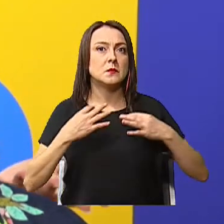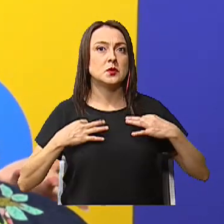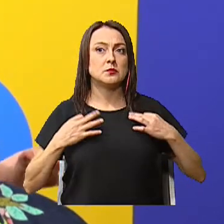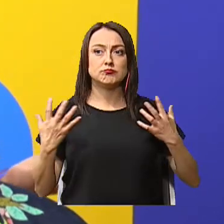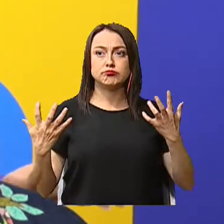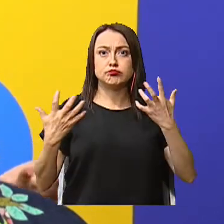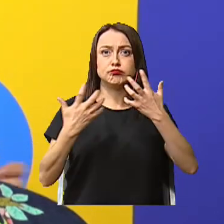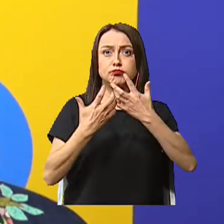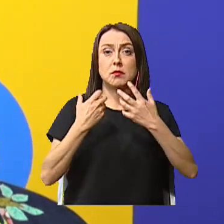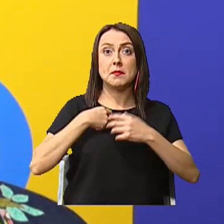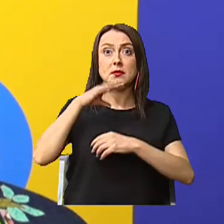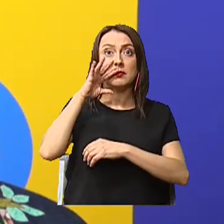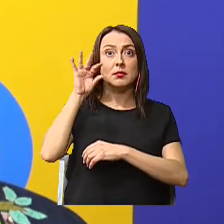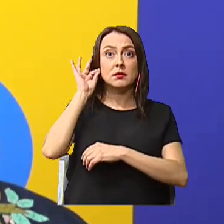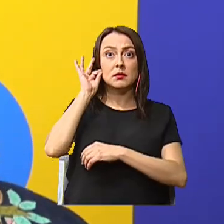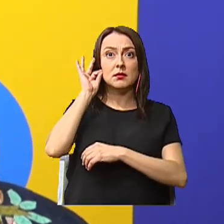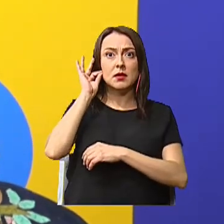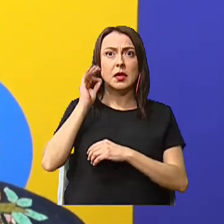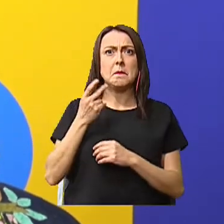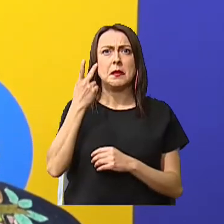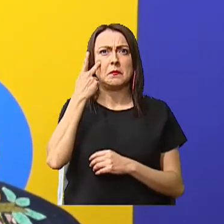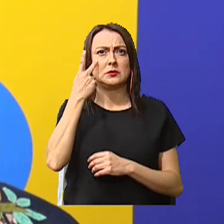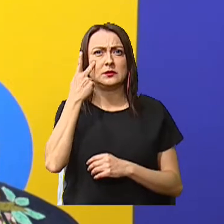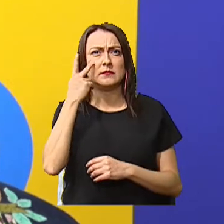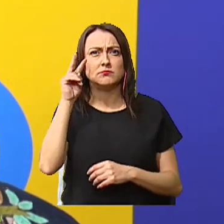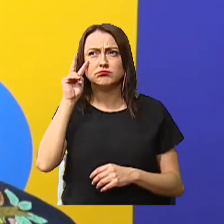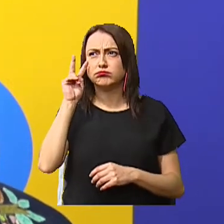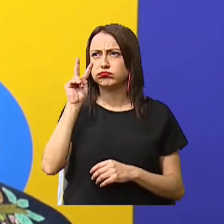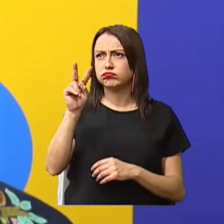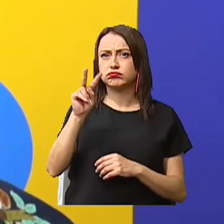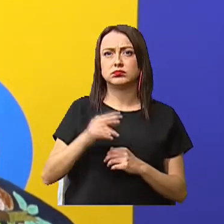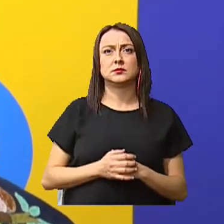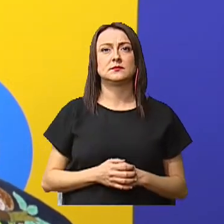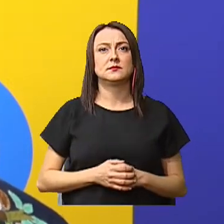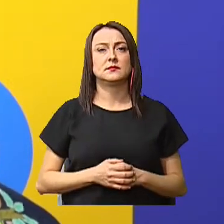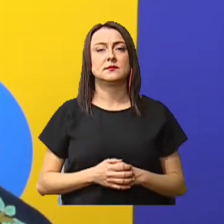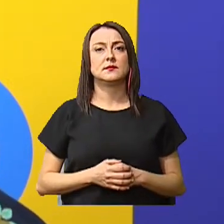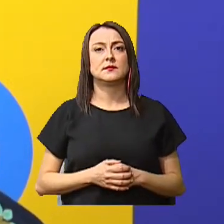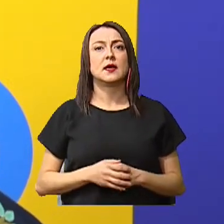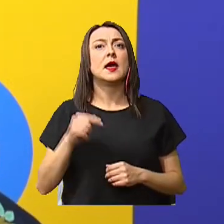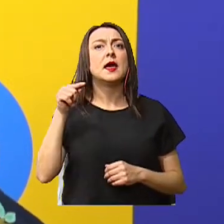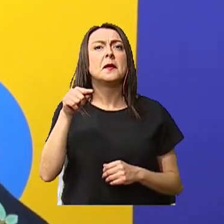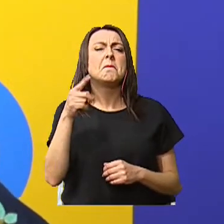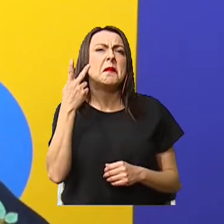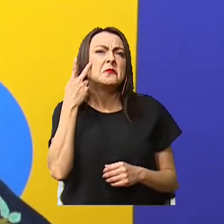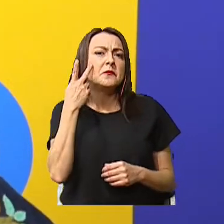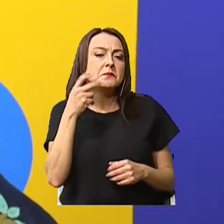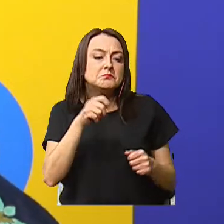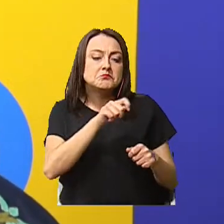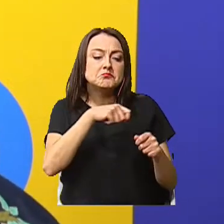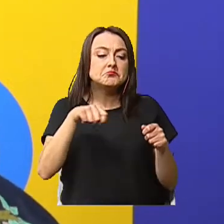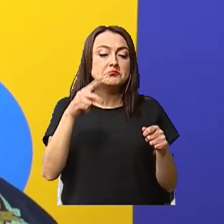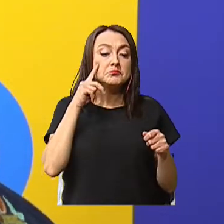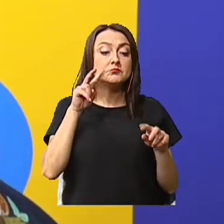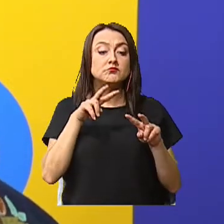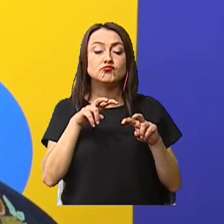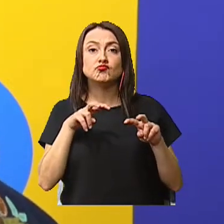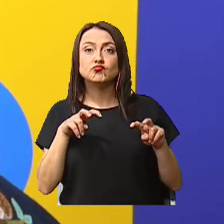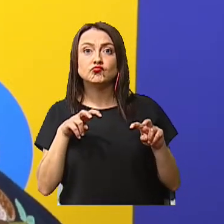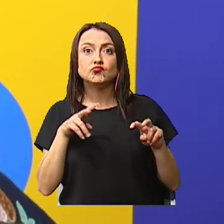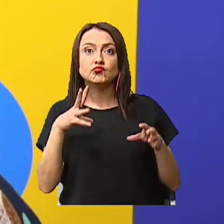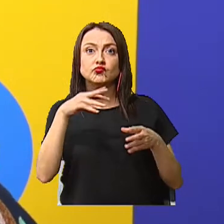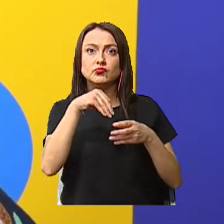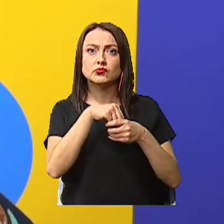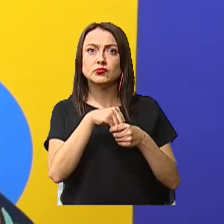utilizar la tía Marcia. Vamos a observar. Y en este caso, en la